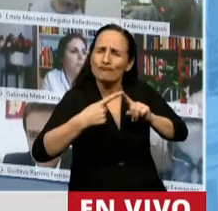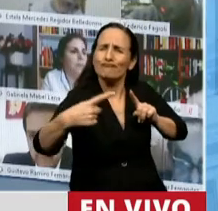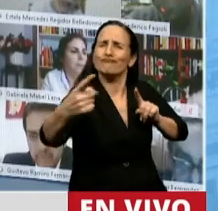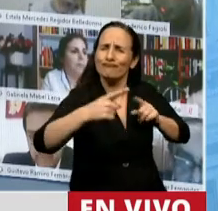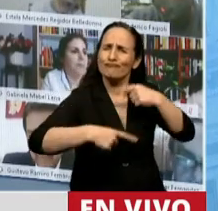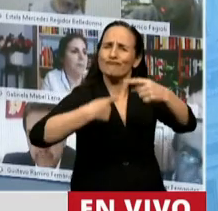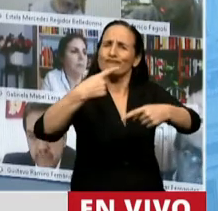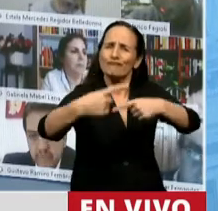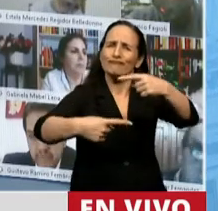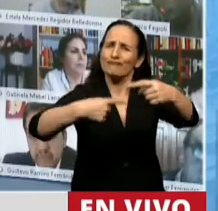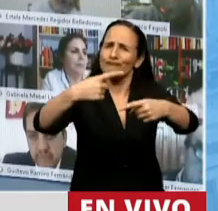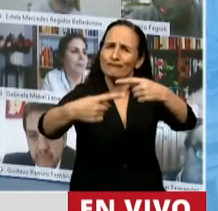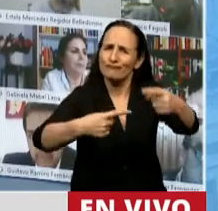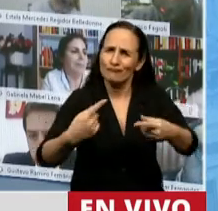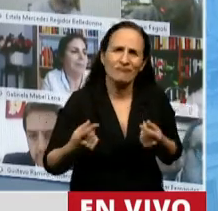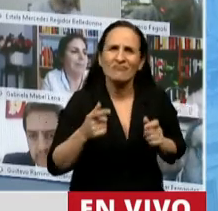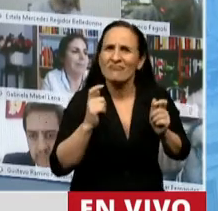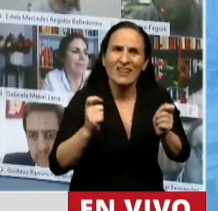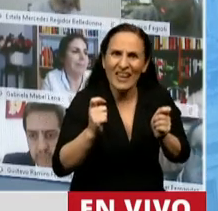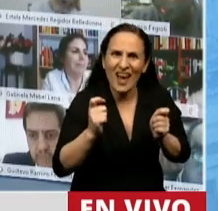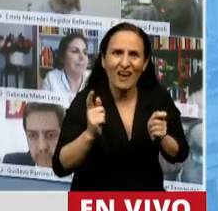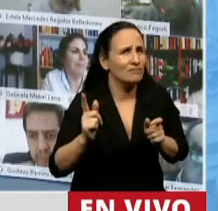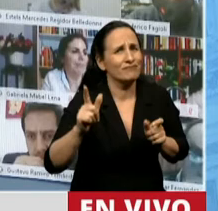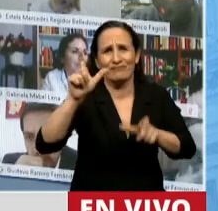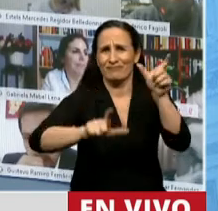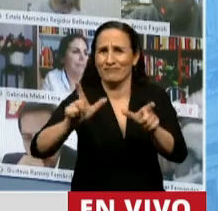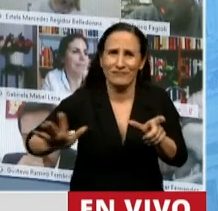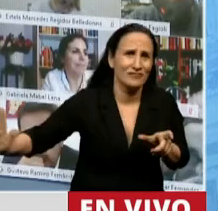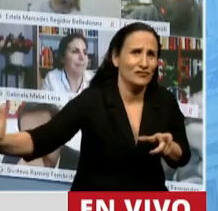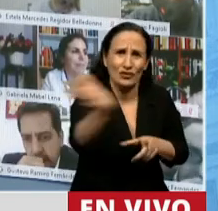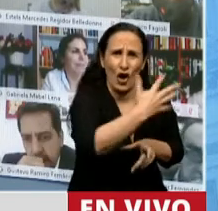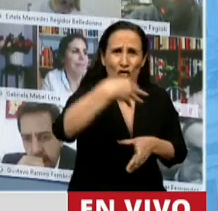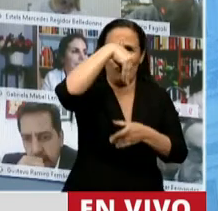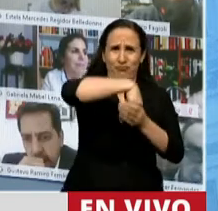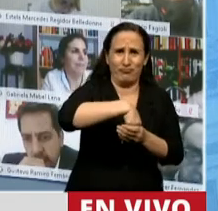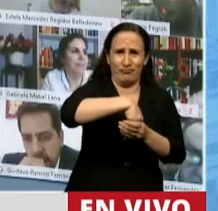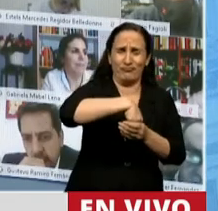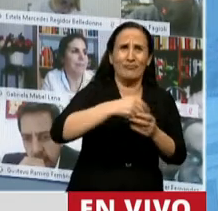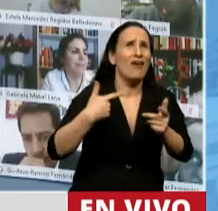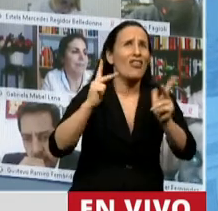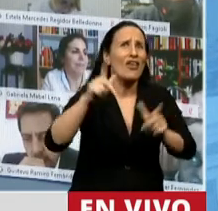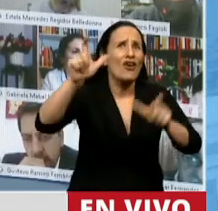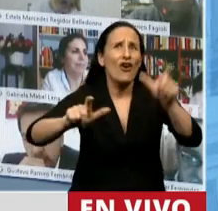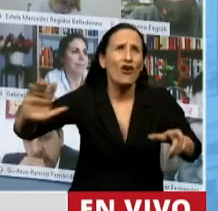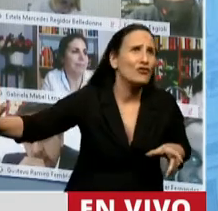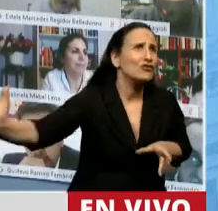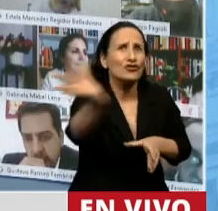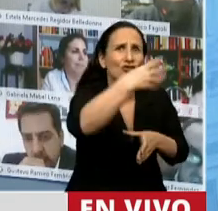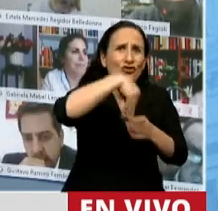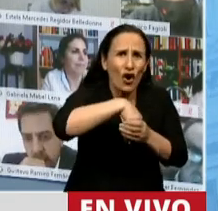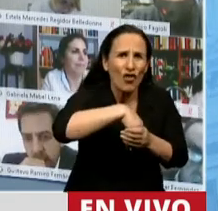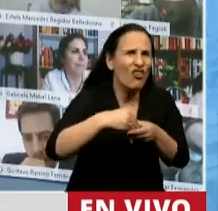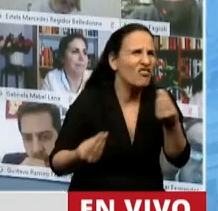entre todos los actores involucrados y cuando digo de todos los actores involucrados